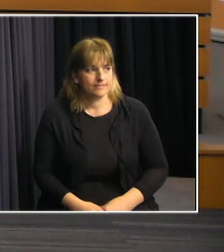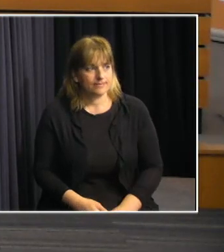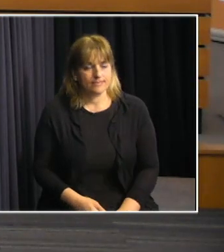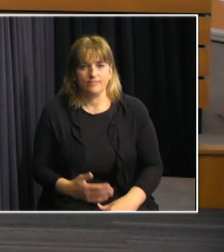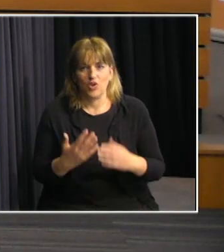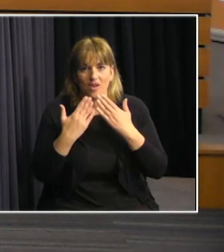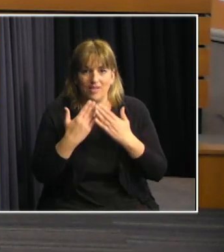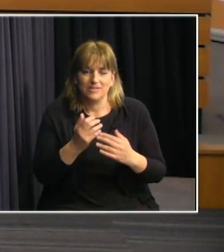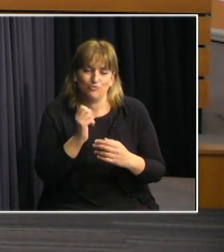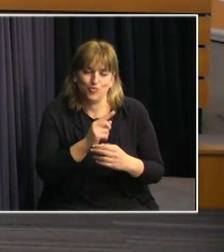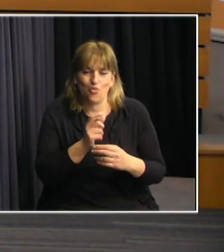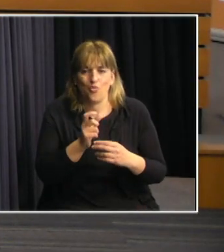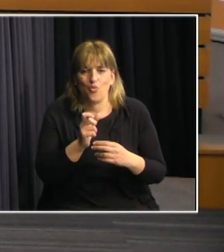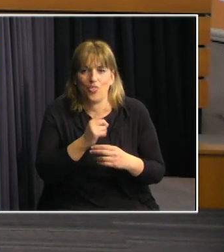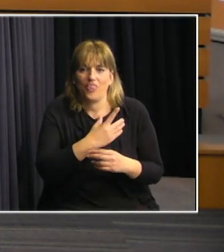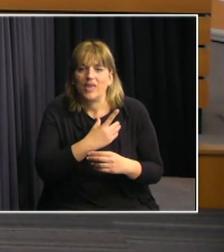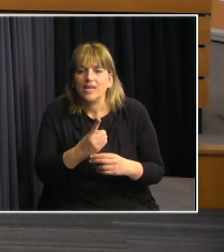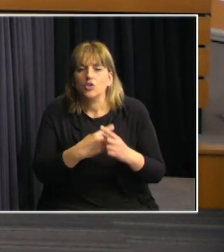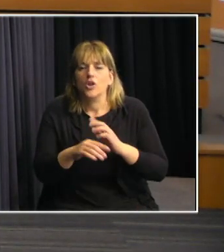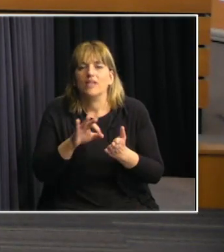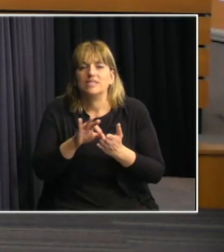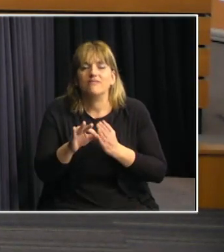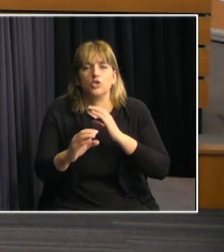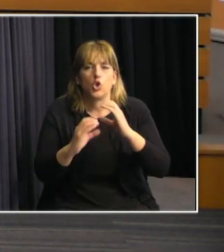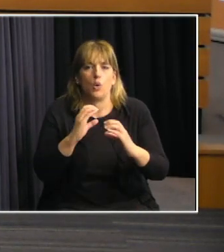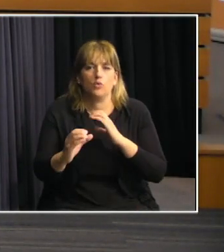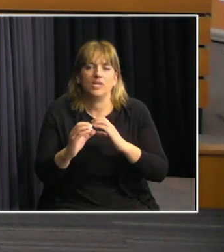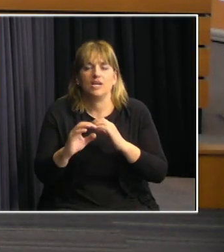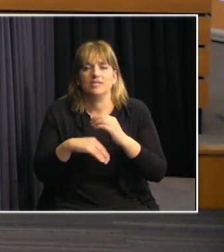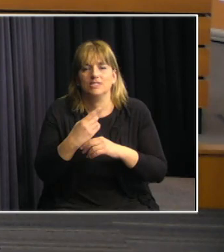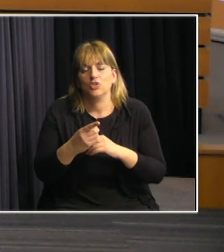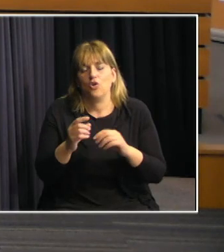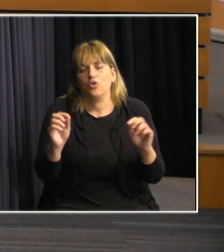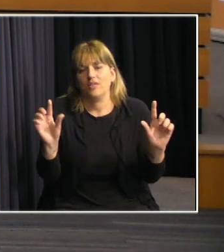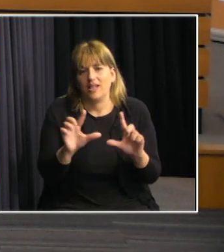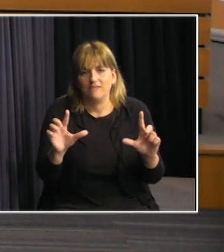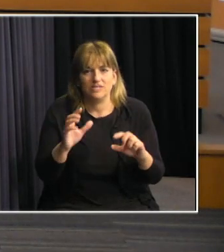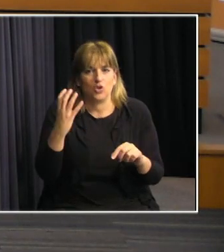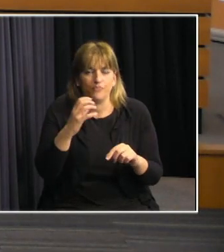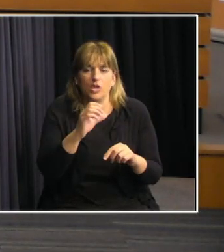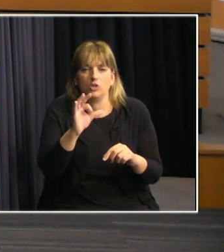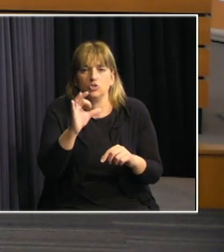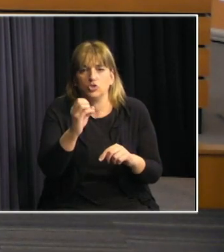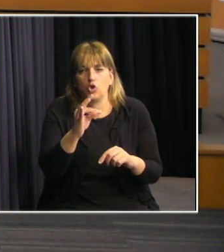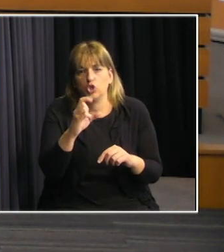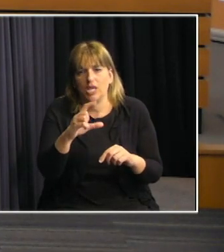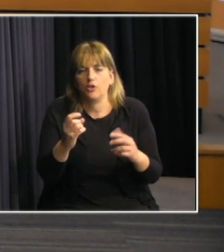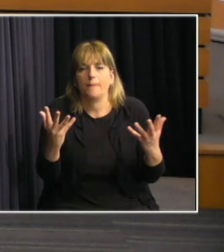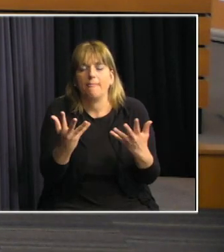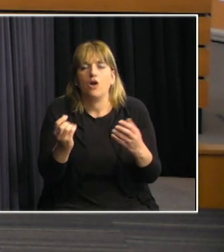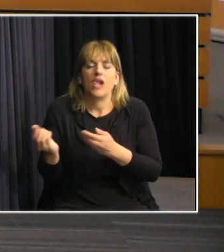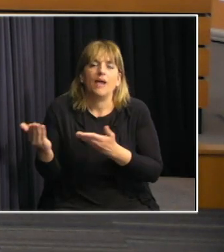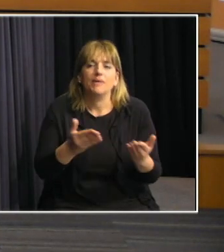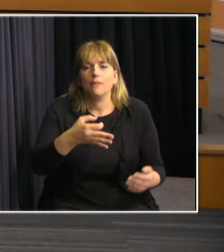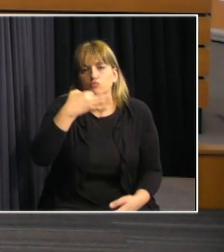Agradecemos las palabras del director del Servicio de Comunicación Audiovisual Nacional, Gerardo Sotelo, y a continuación